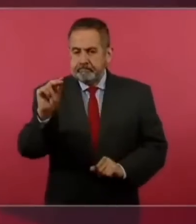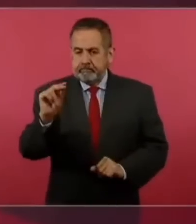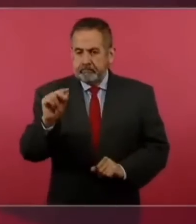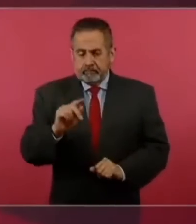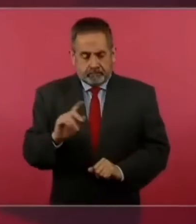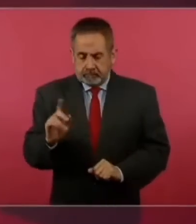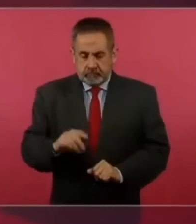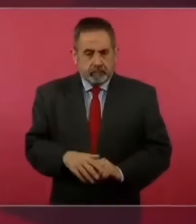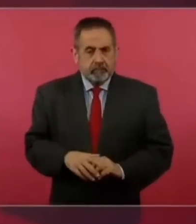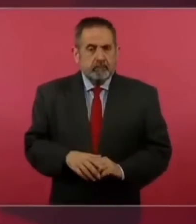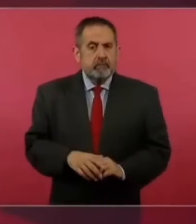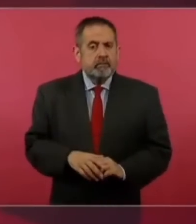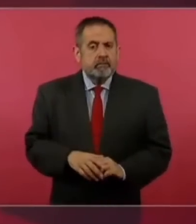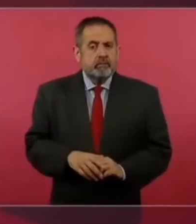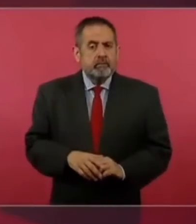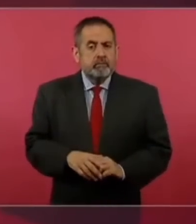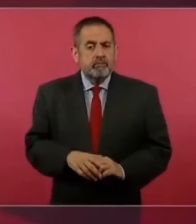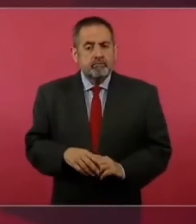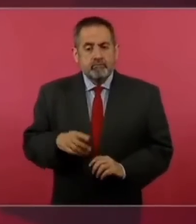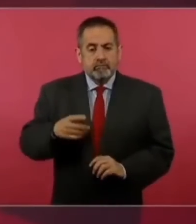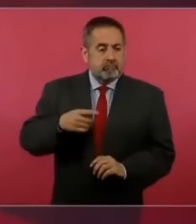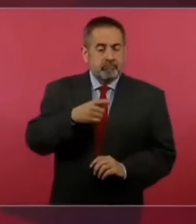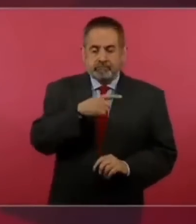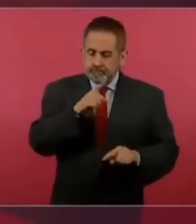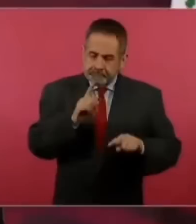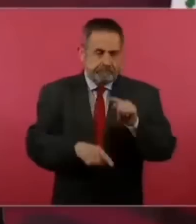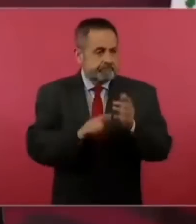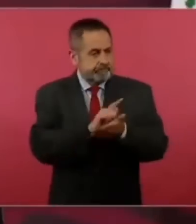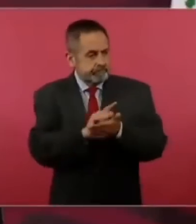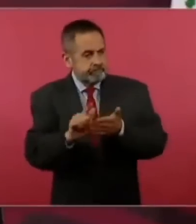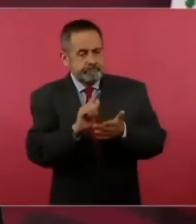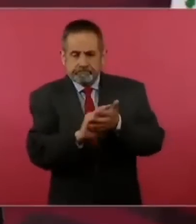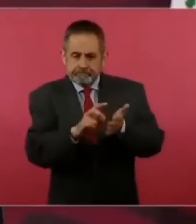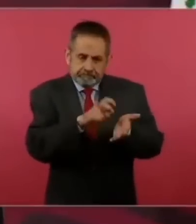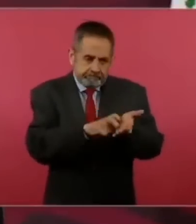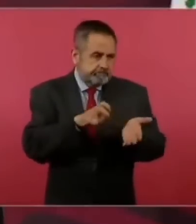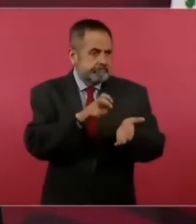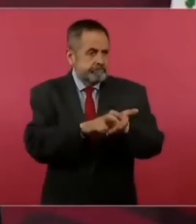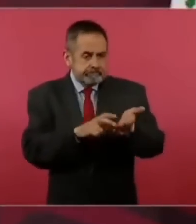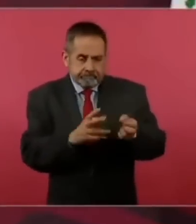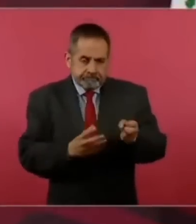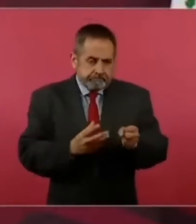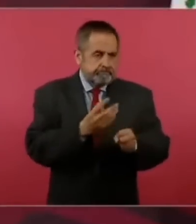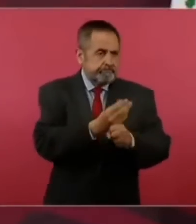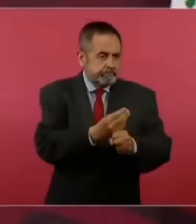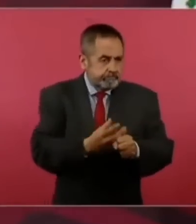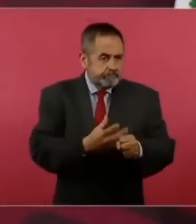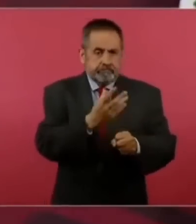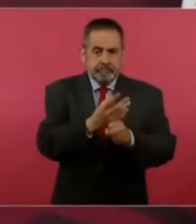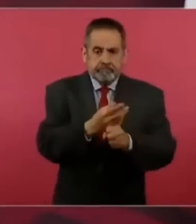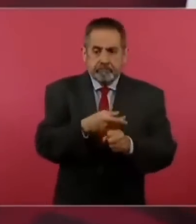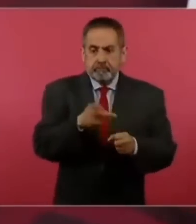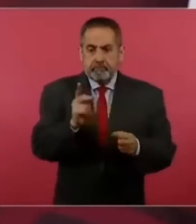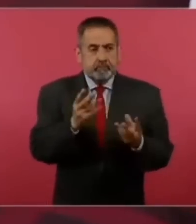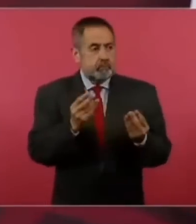pendientes y ahí va limpiándose pero era mucho